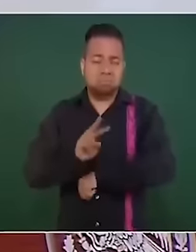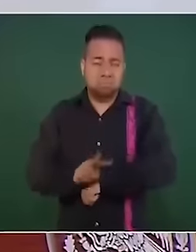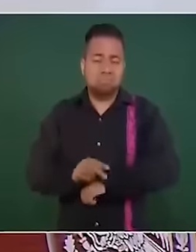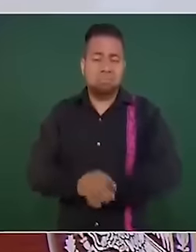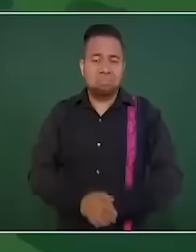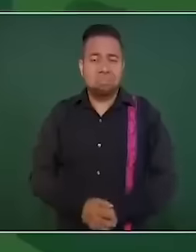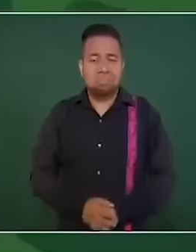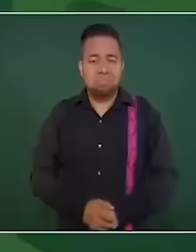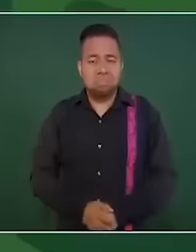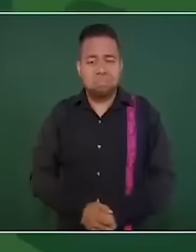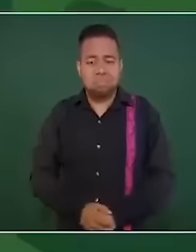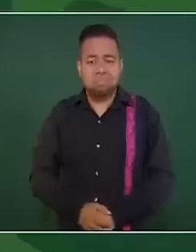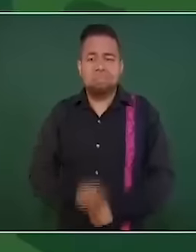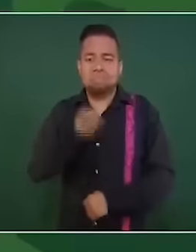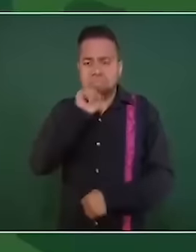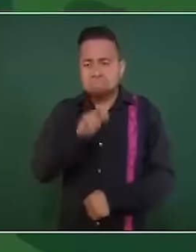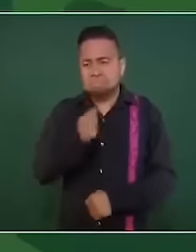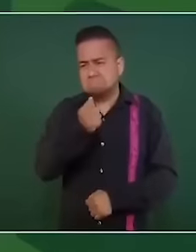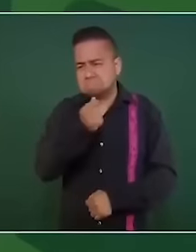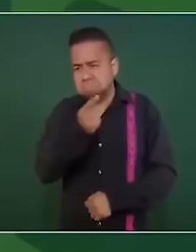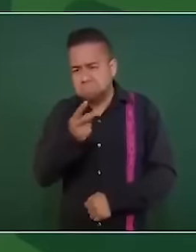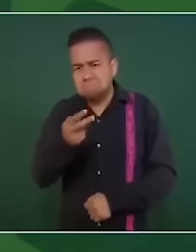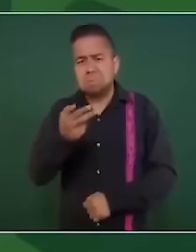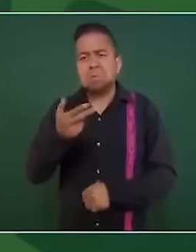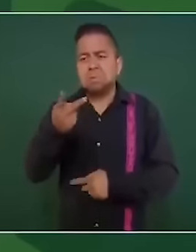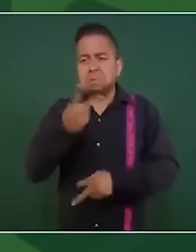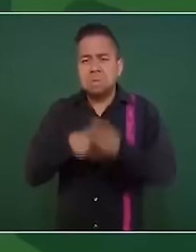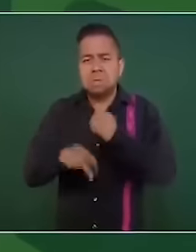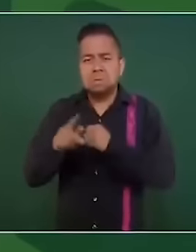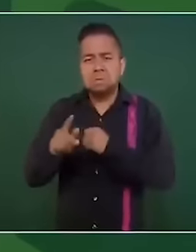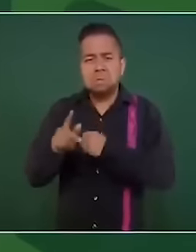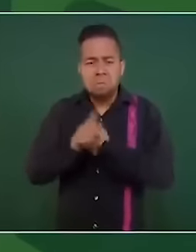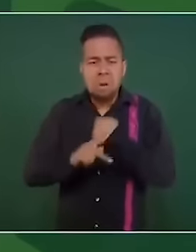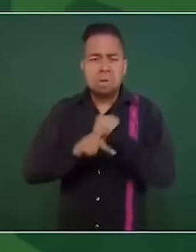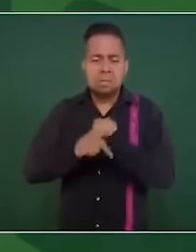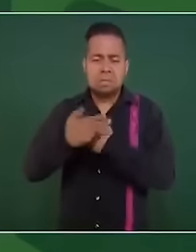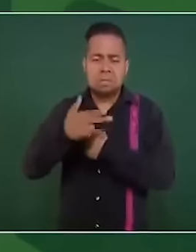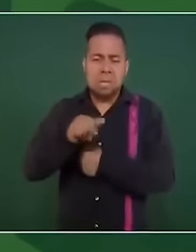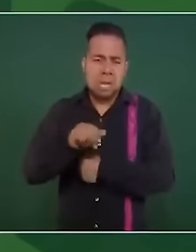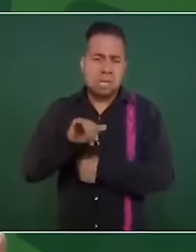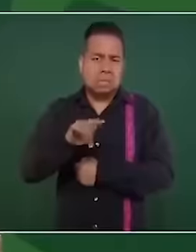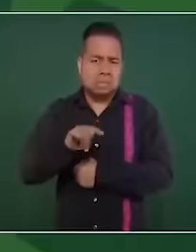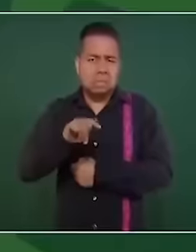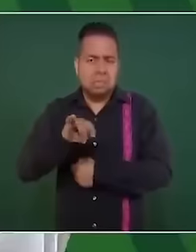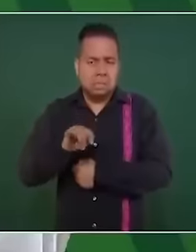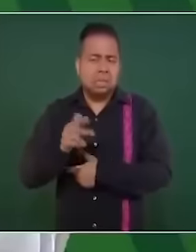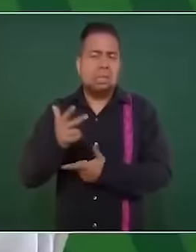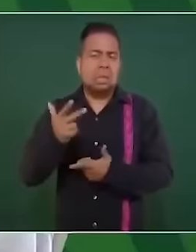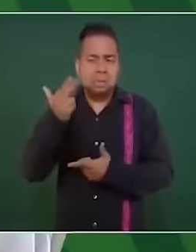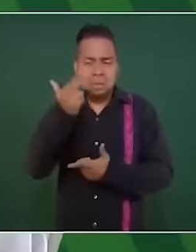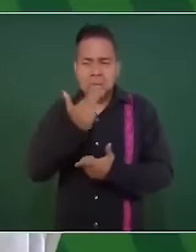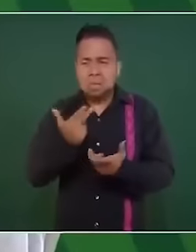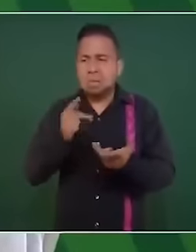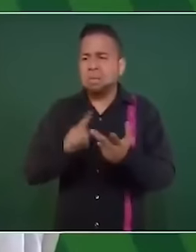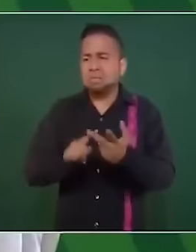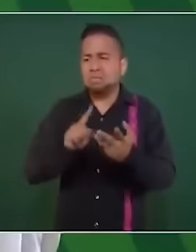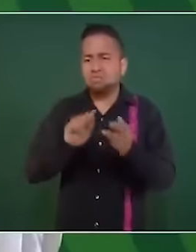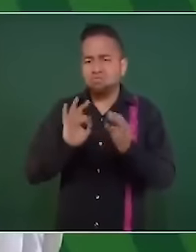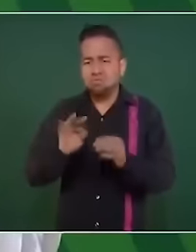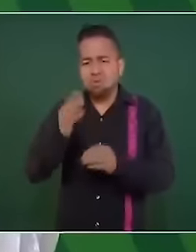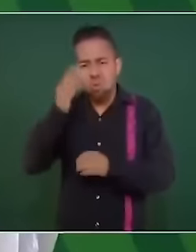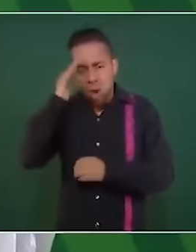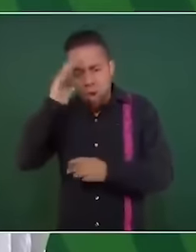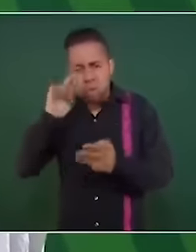haitianos, cubanos,